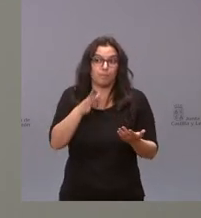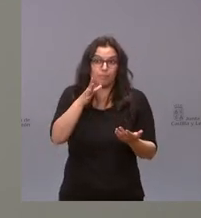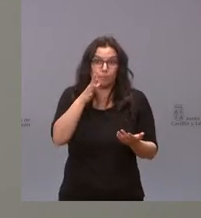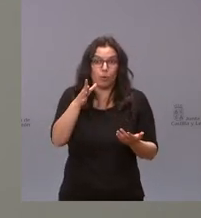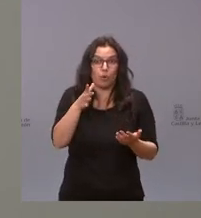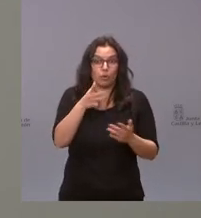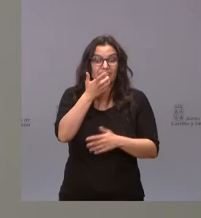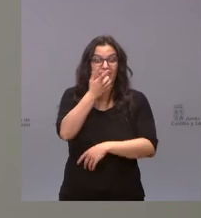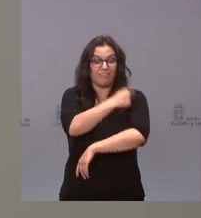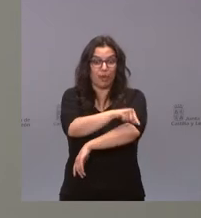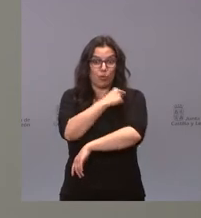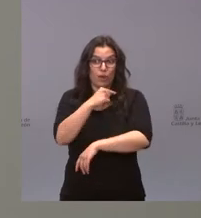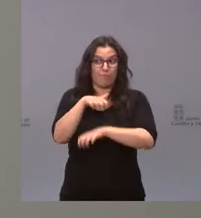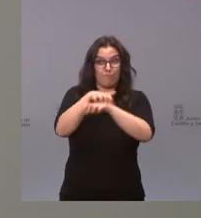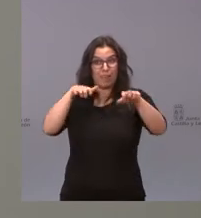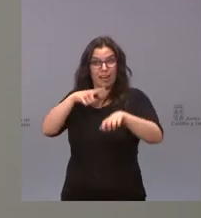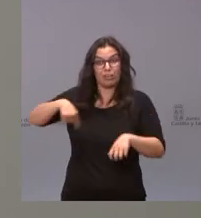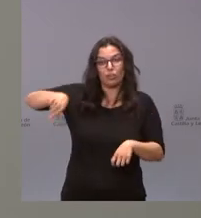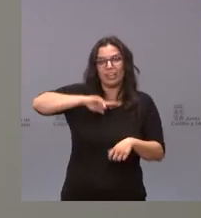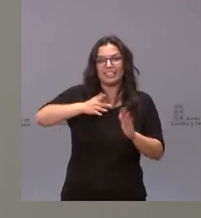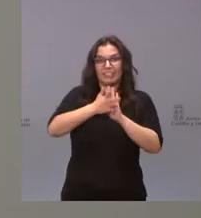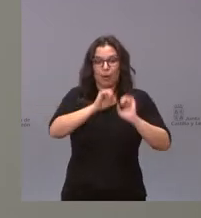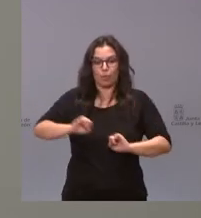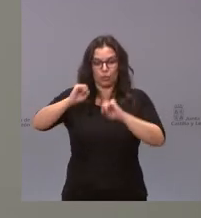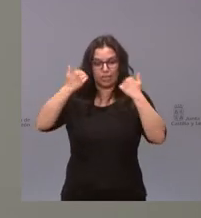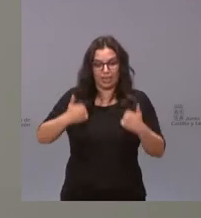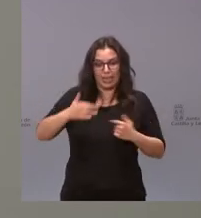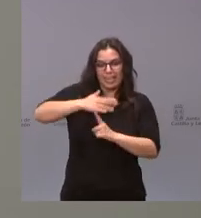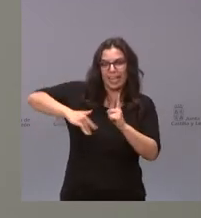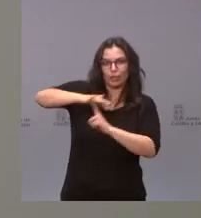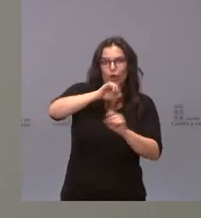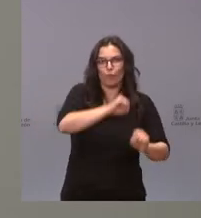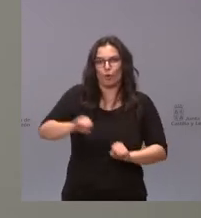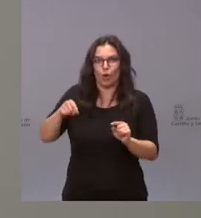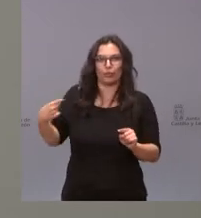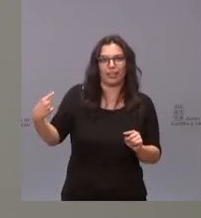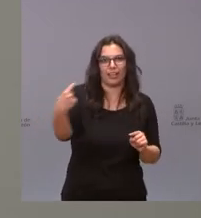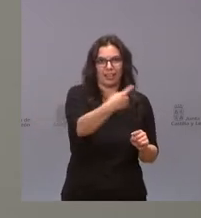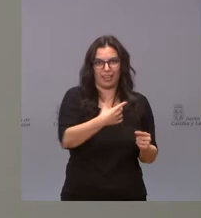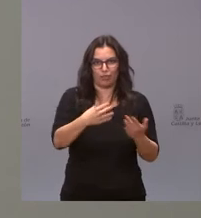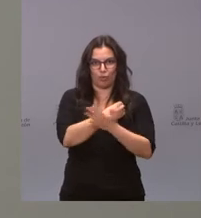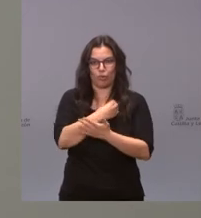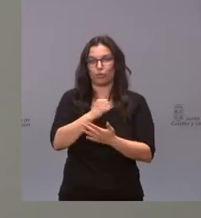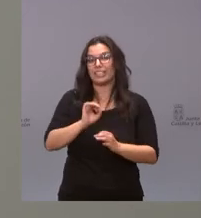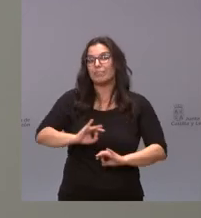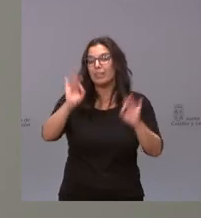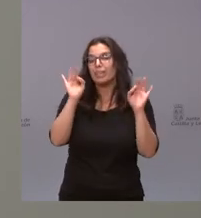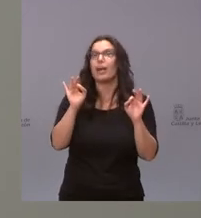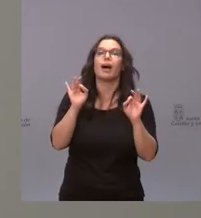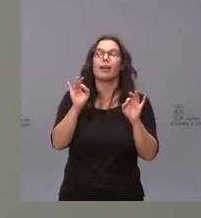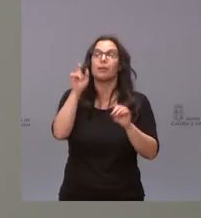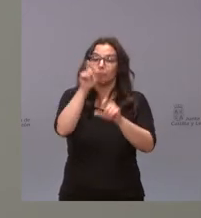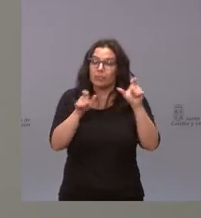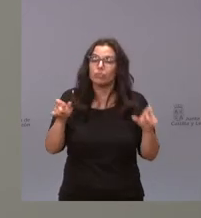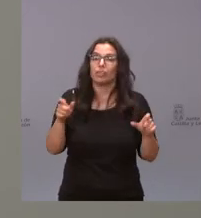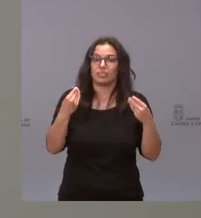significa protegernos a nosotros y proteger a los que tenemos a nuestro lado especialmente a los trabajadores a las